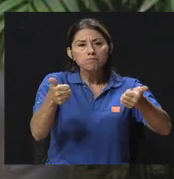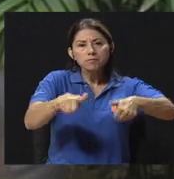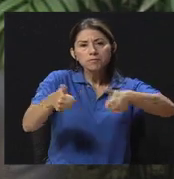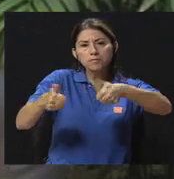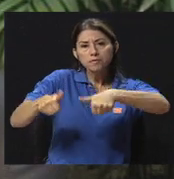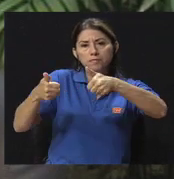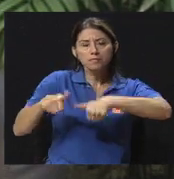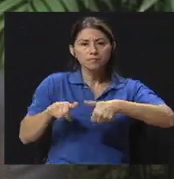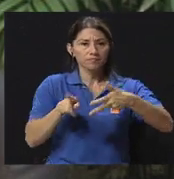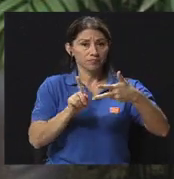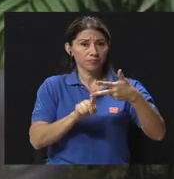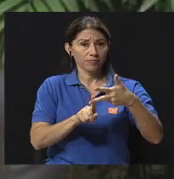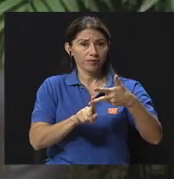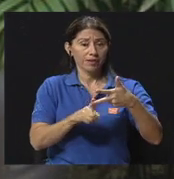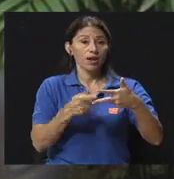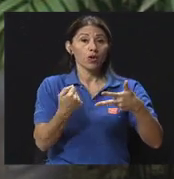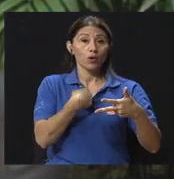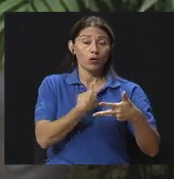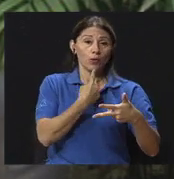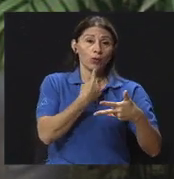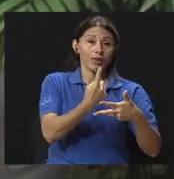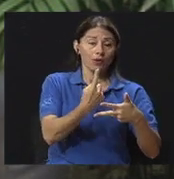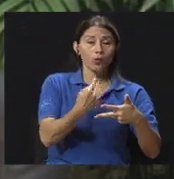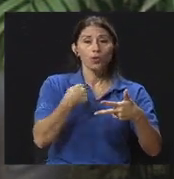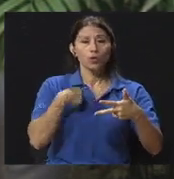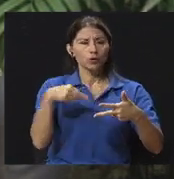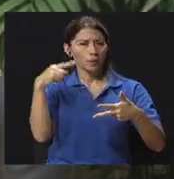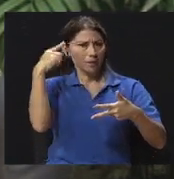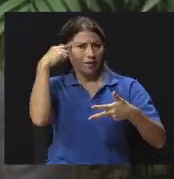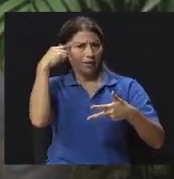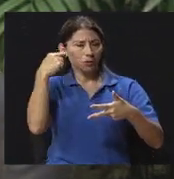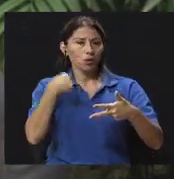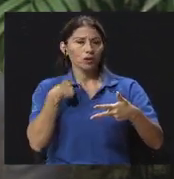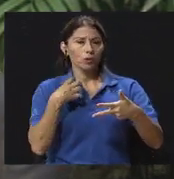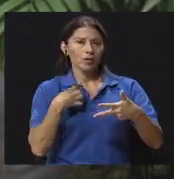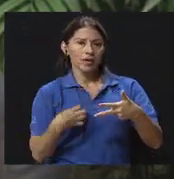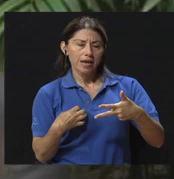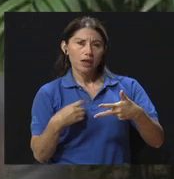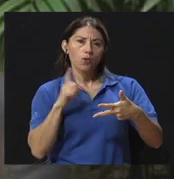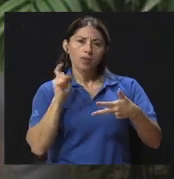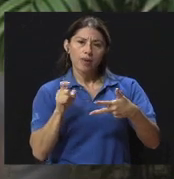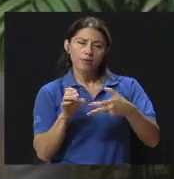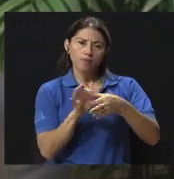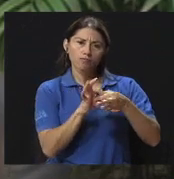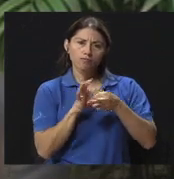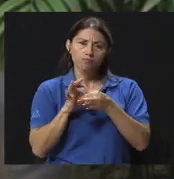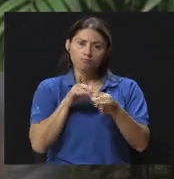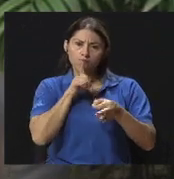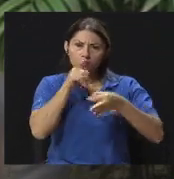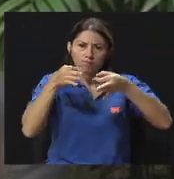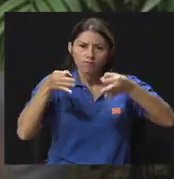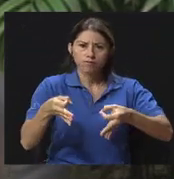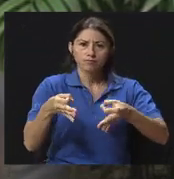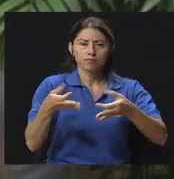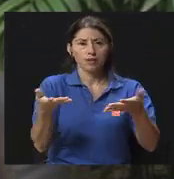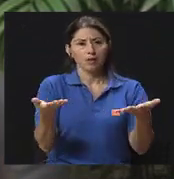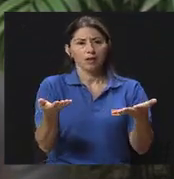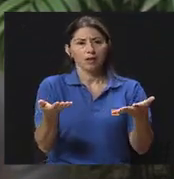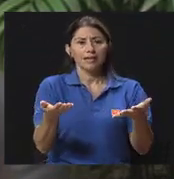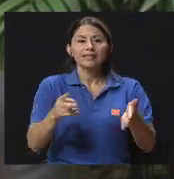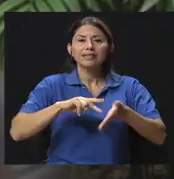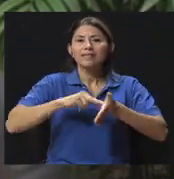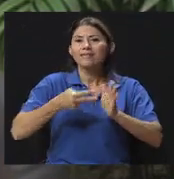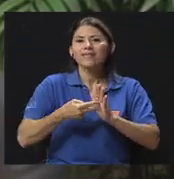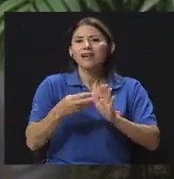hablando de autenticidad entre lo que digo, lo que pienso, lo que deseo, ¿verdad? Tiene que ver con todos esos elementos. ¿Cómo entablar?